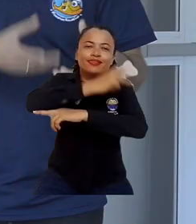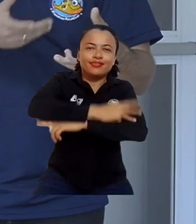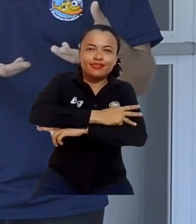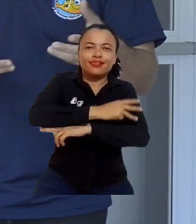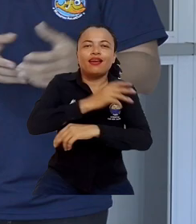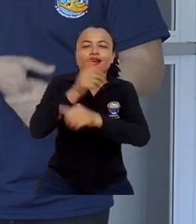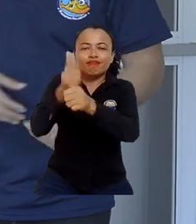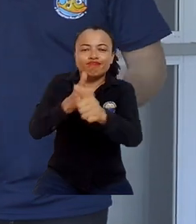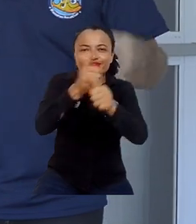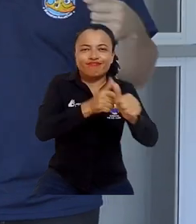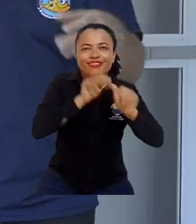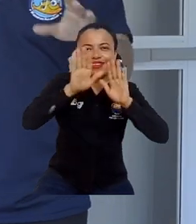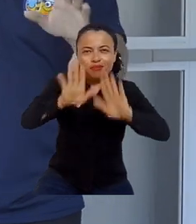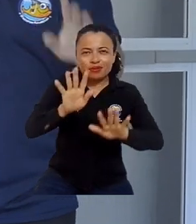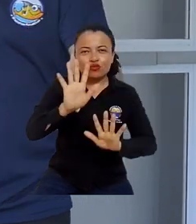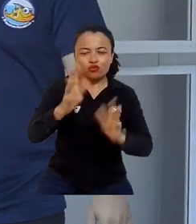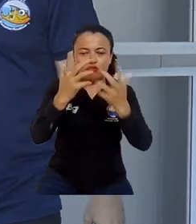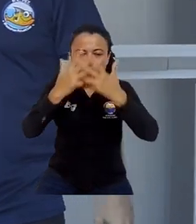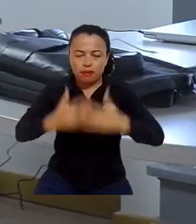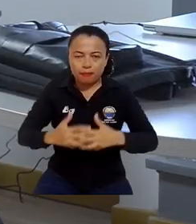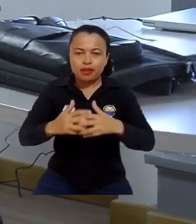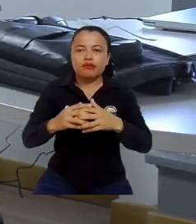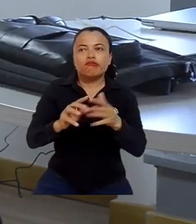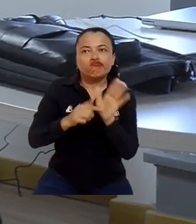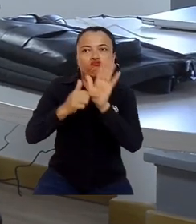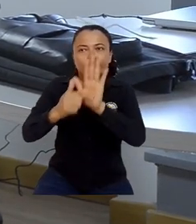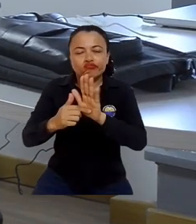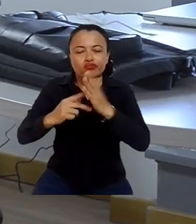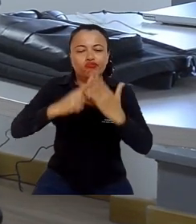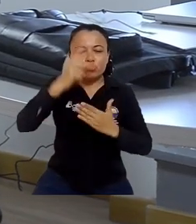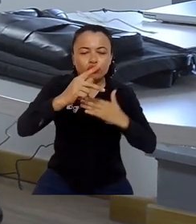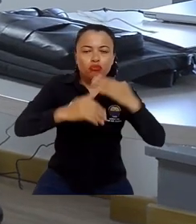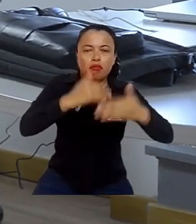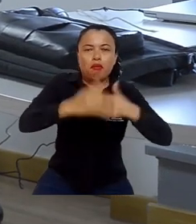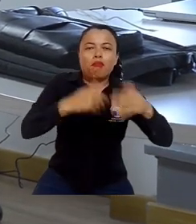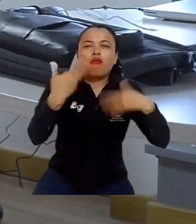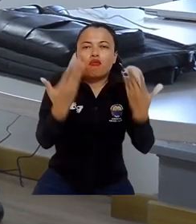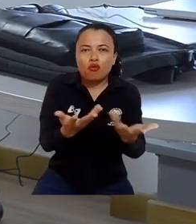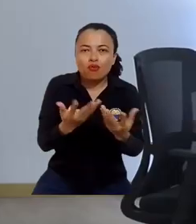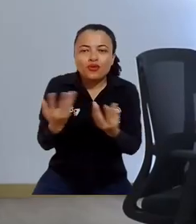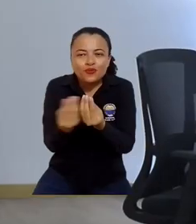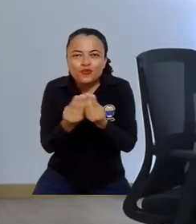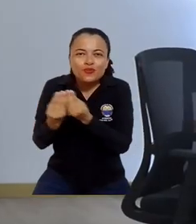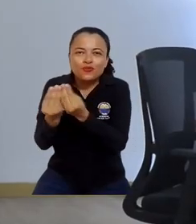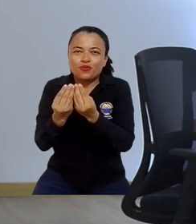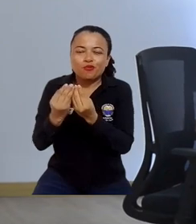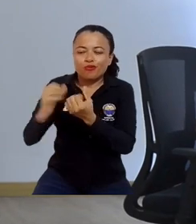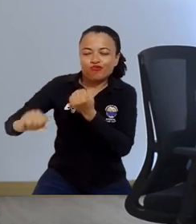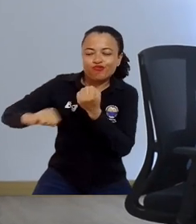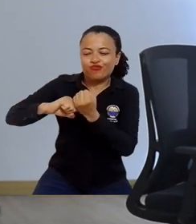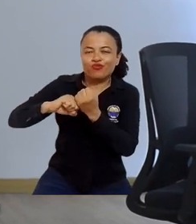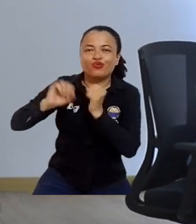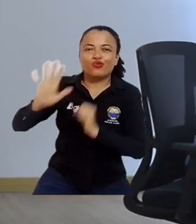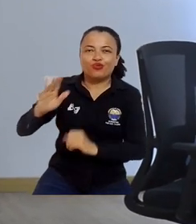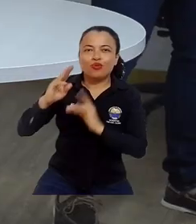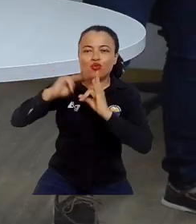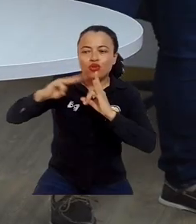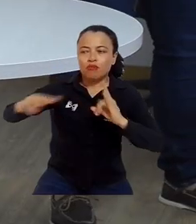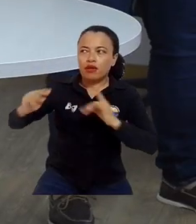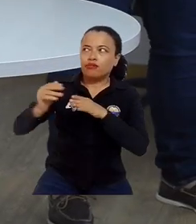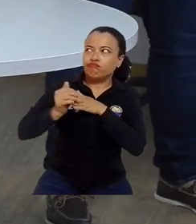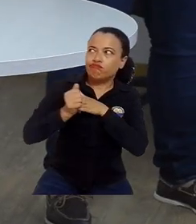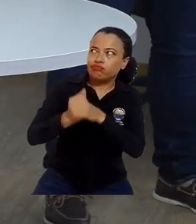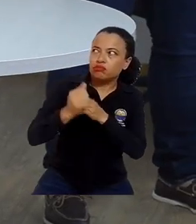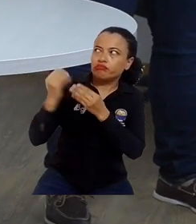Durante tres días, cada representante de las empresas presentó los avances de sus proyectos junto a su equipo de mentores aportados desde la